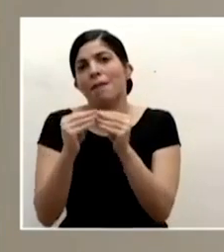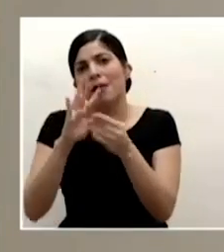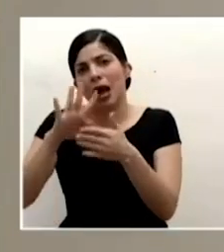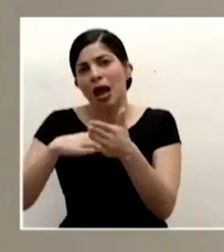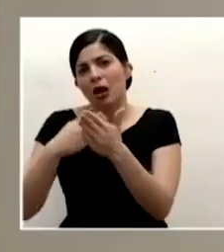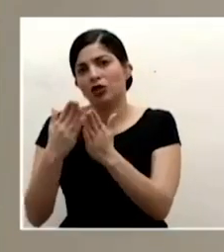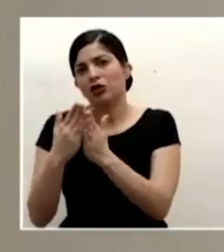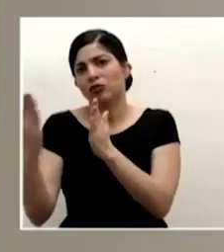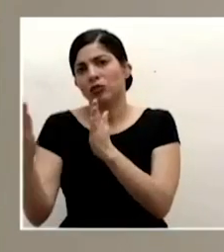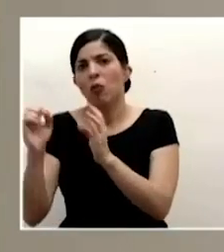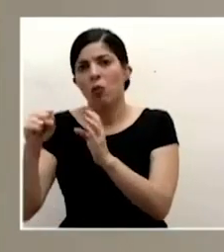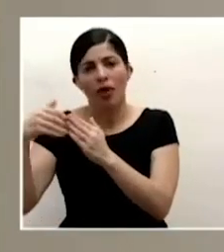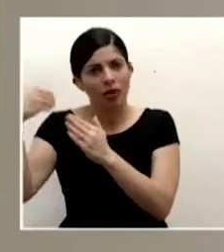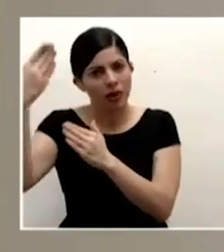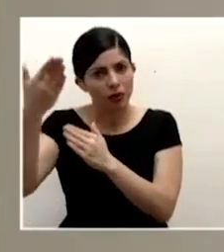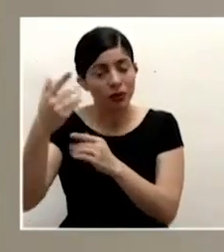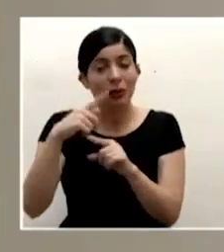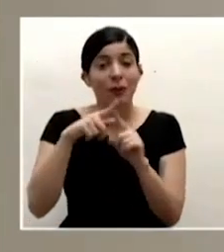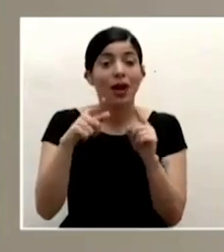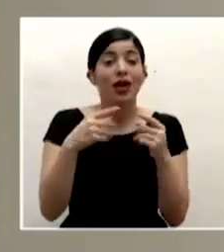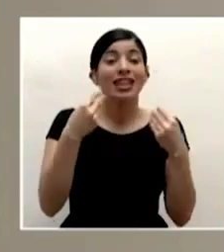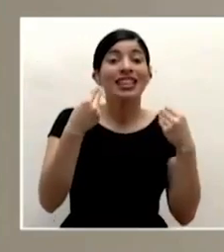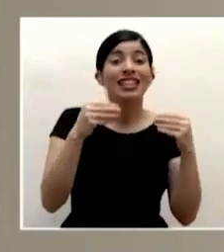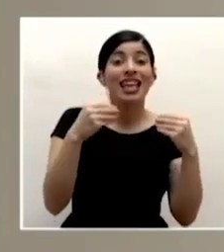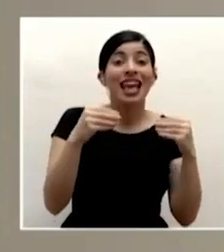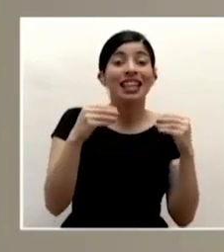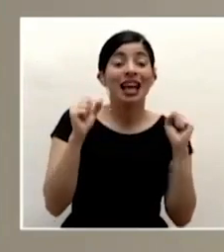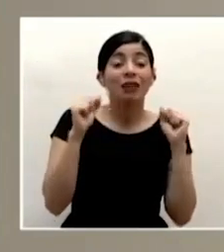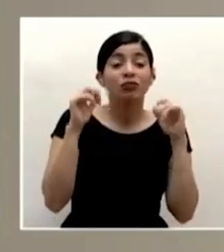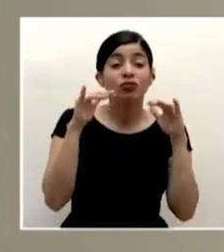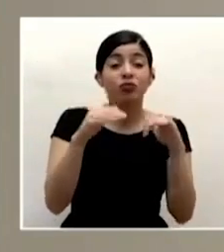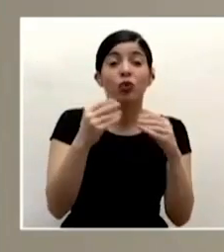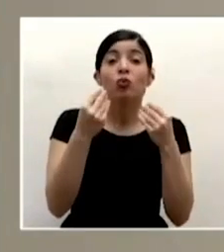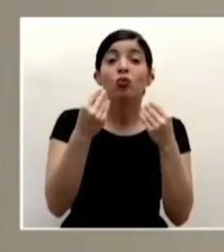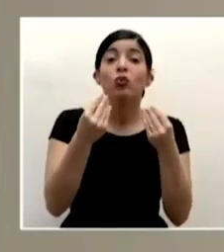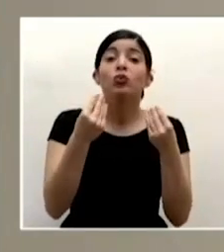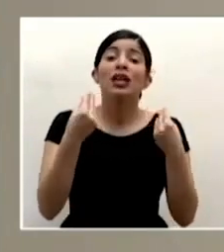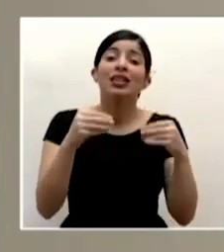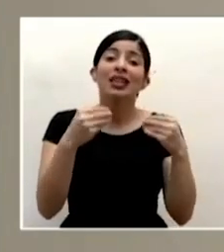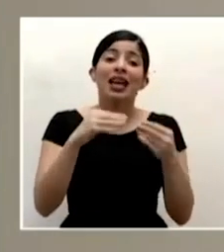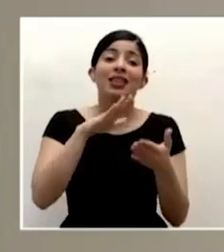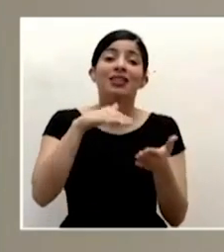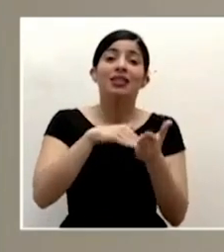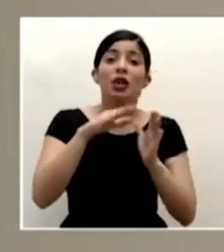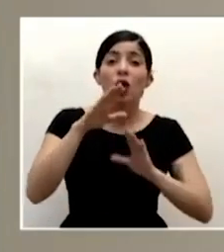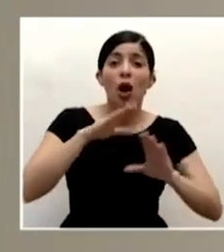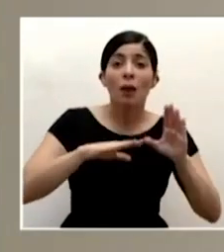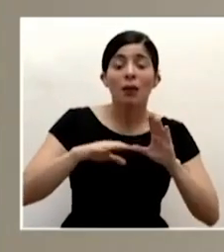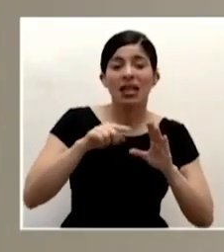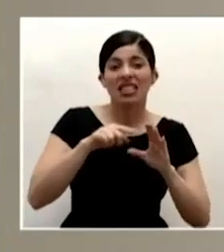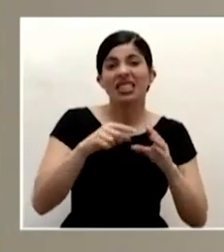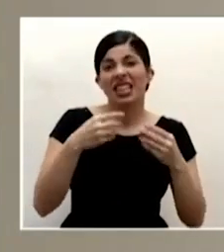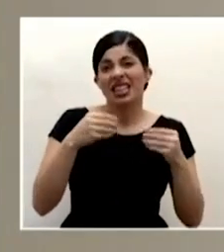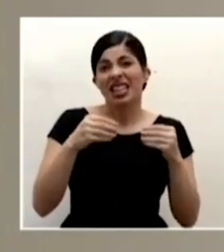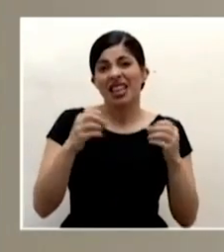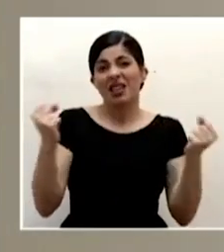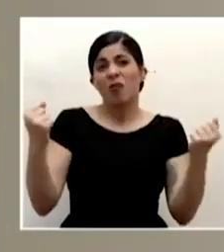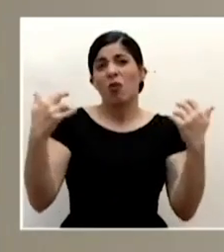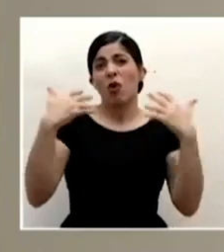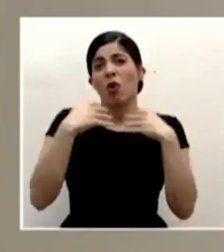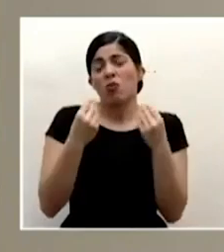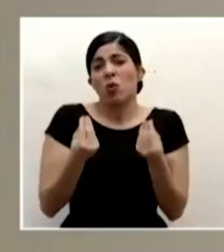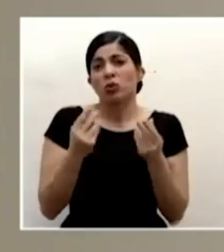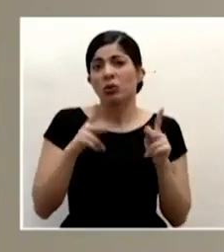recordemos incluso que las tiendas pues las cantidades que se manejan incluso que muchas están también en centros comerciales incrementan también el